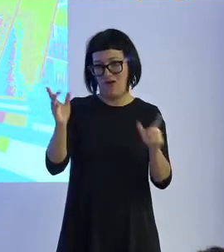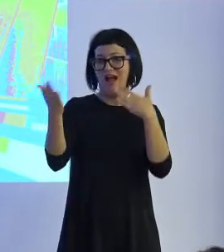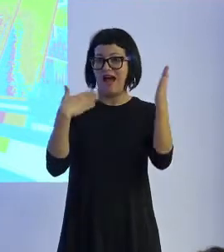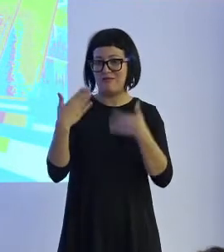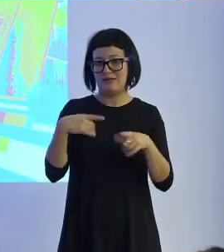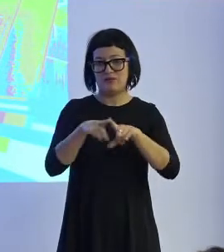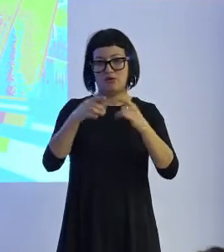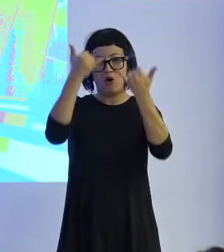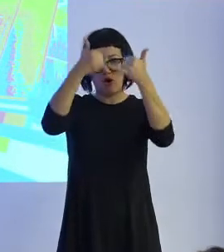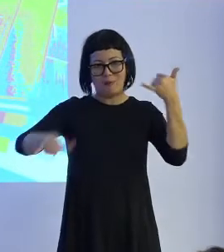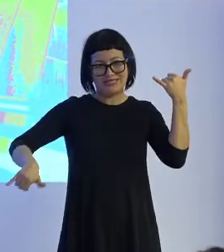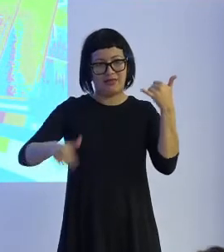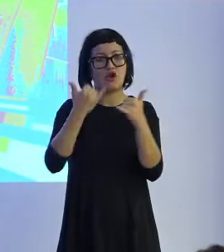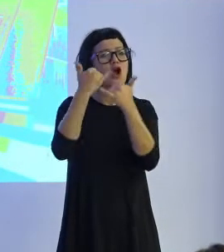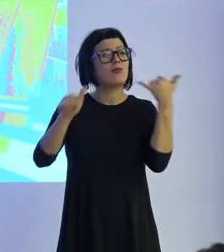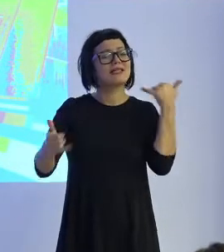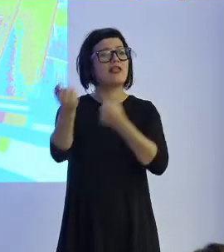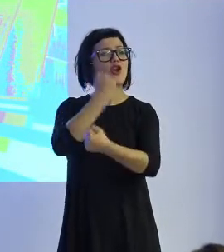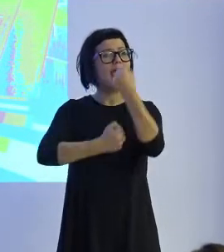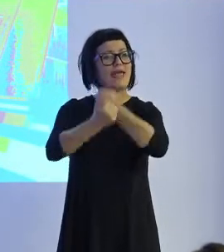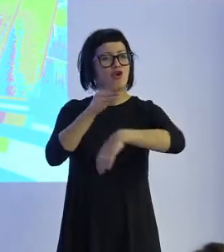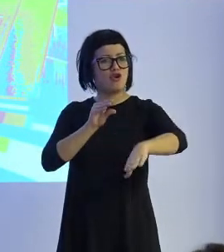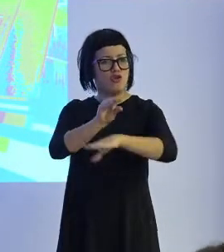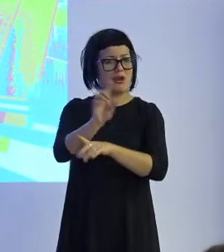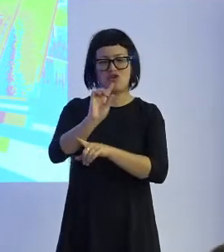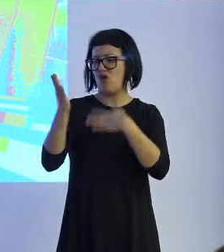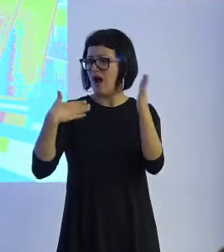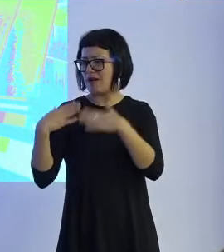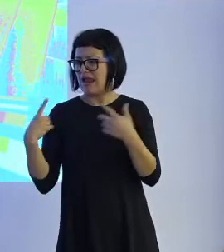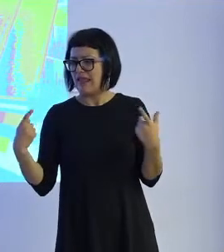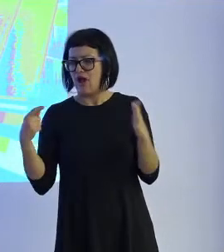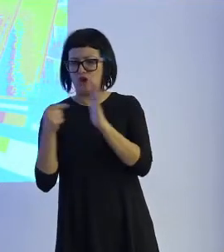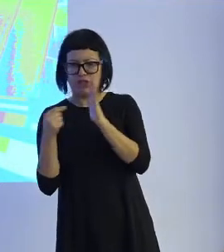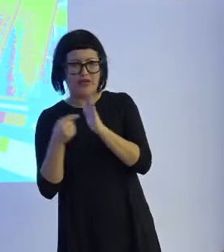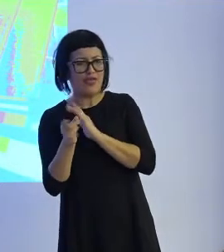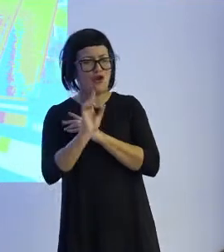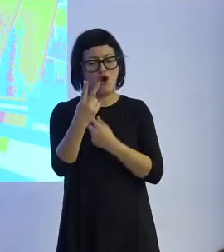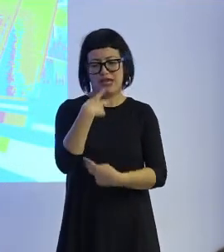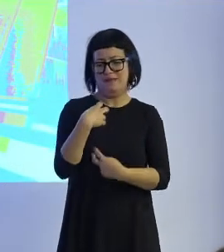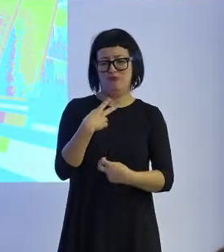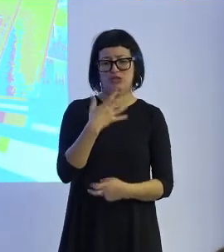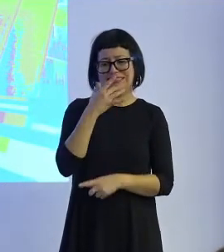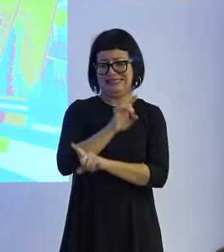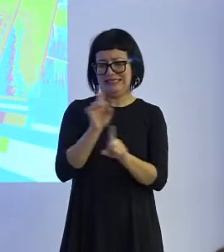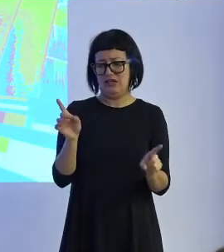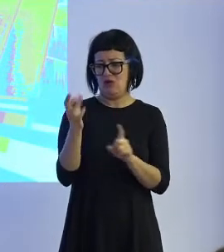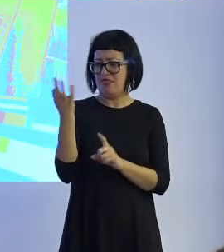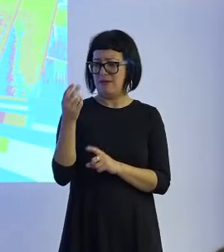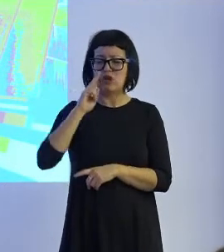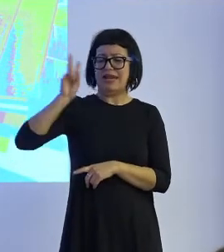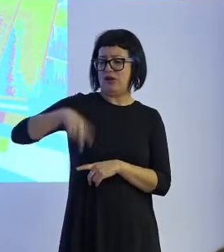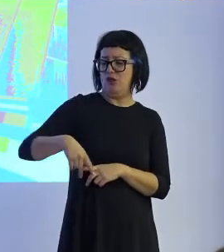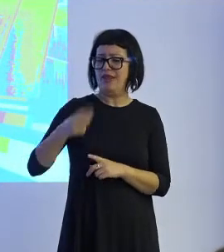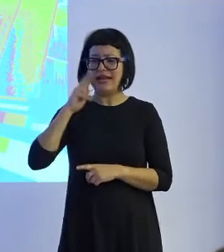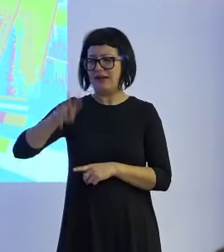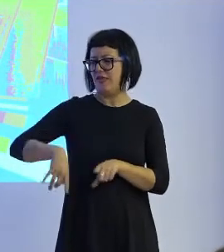de una compensación económica y no de cotización o de impuestos, porque en ese caso estaríamos teniendo que reconocer